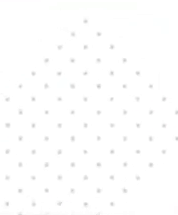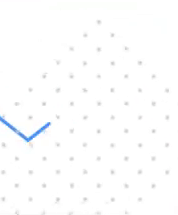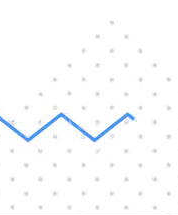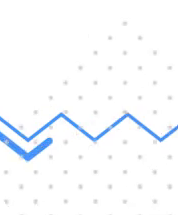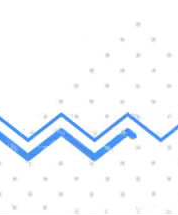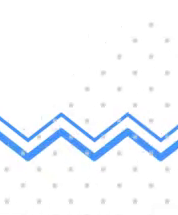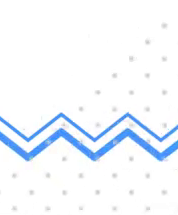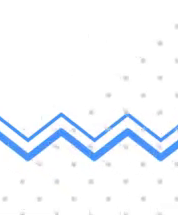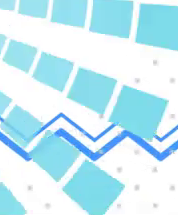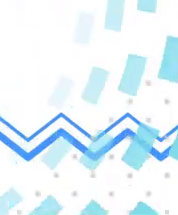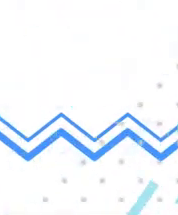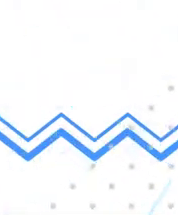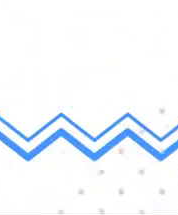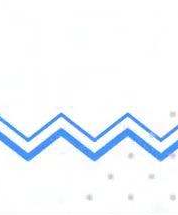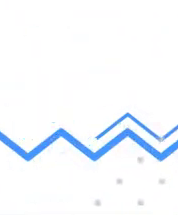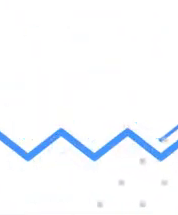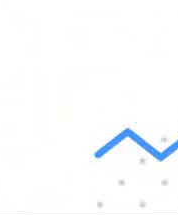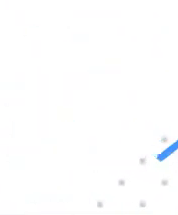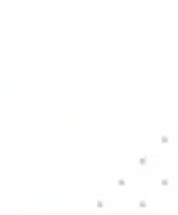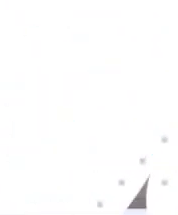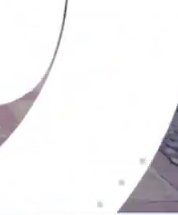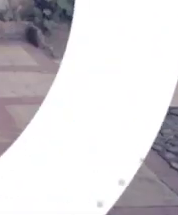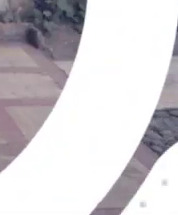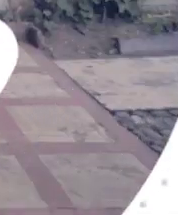¡Gracias! ¡Gracias! ¡Vámonos! ¡Vámonos!